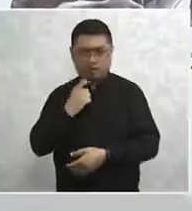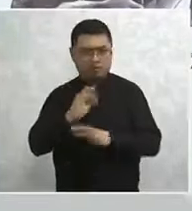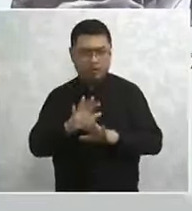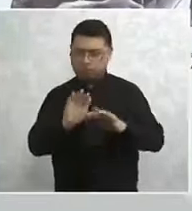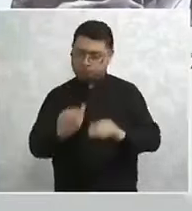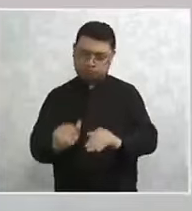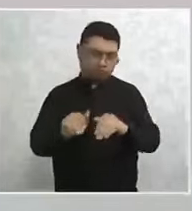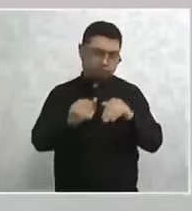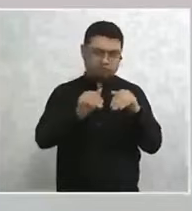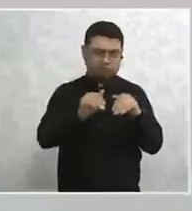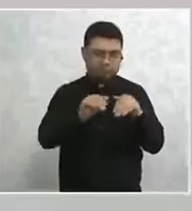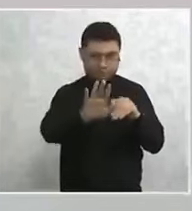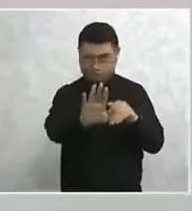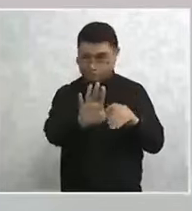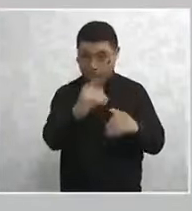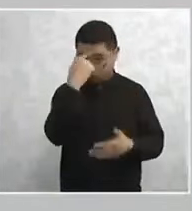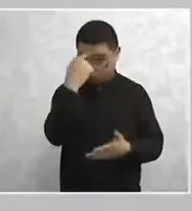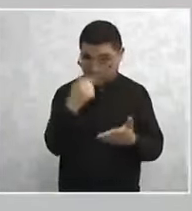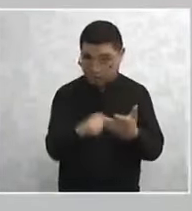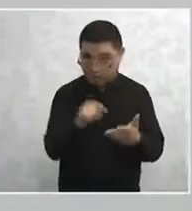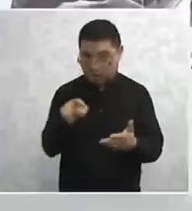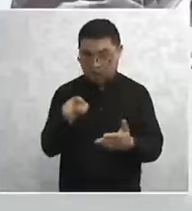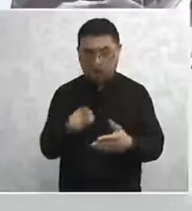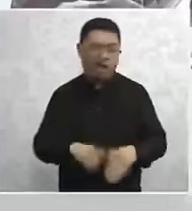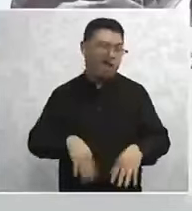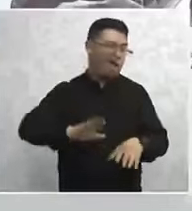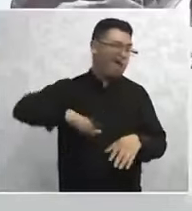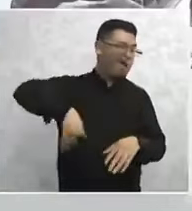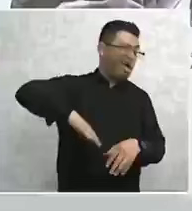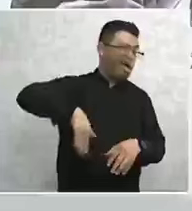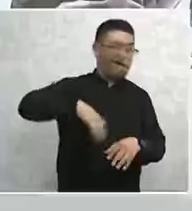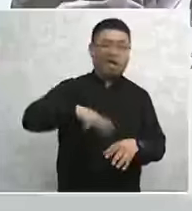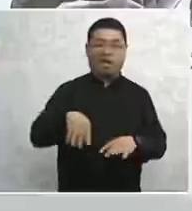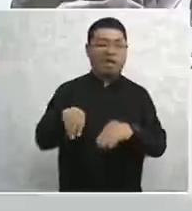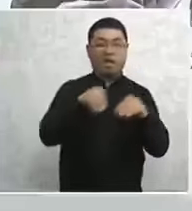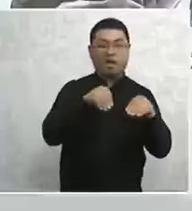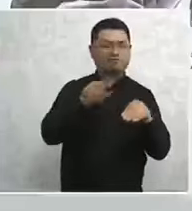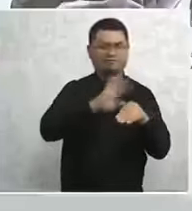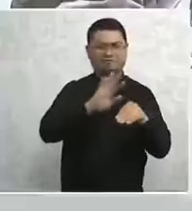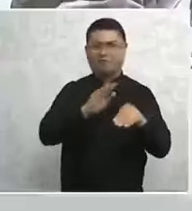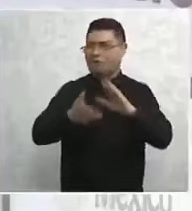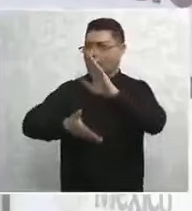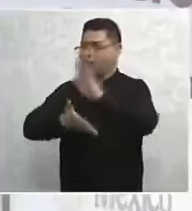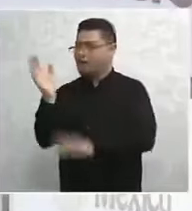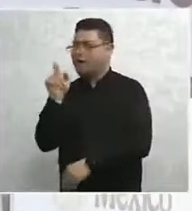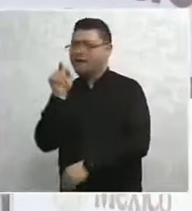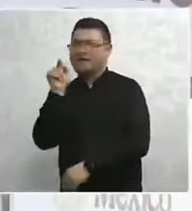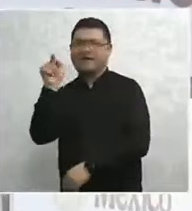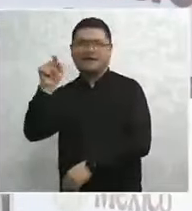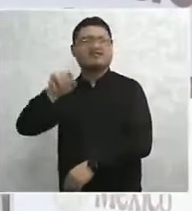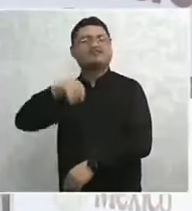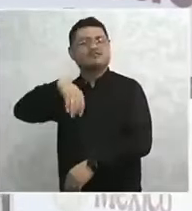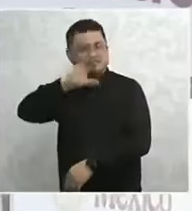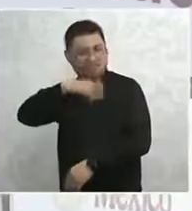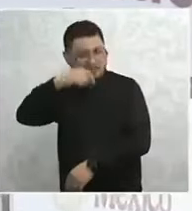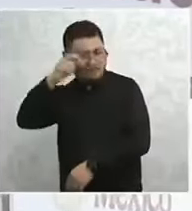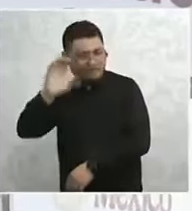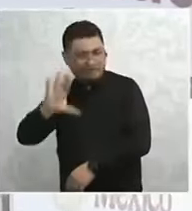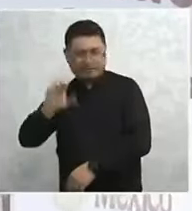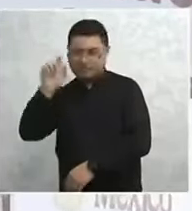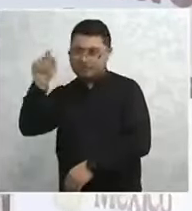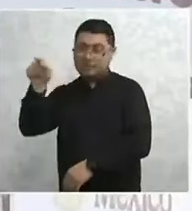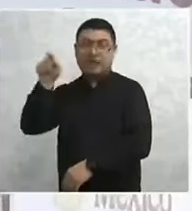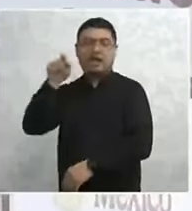luchar, él se fue a Palenque y ahí está escribiendo un libro, ese libro que escribe